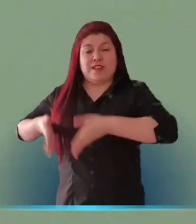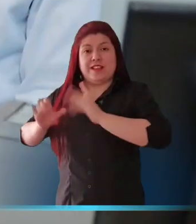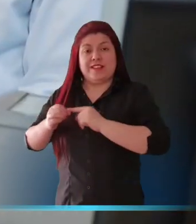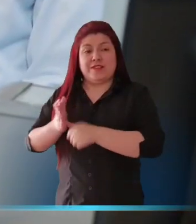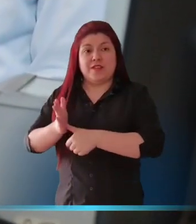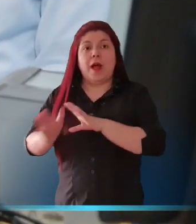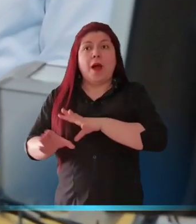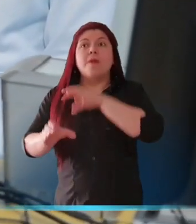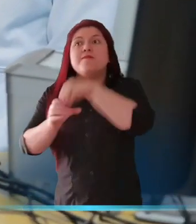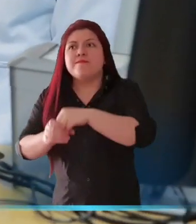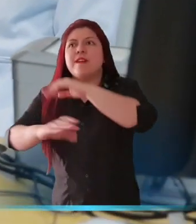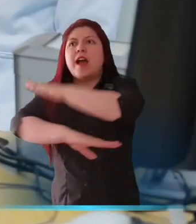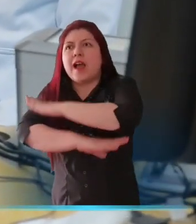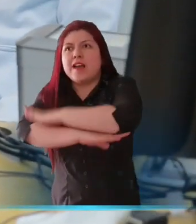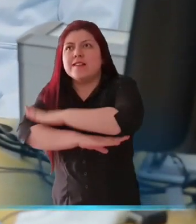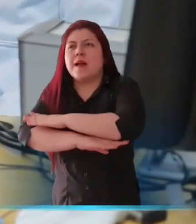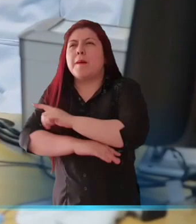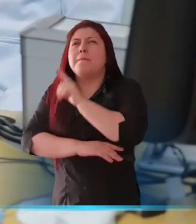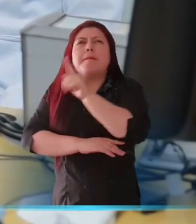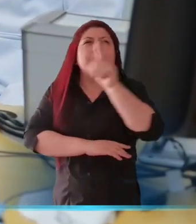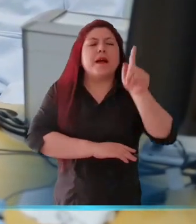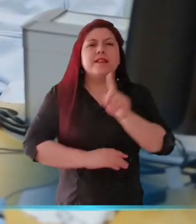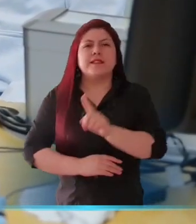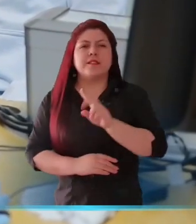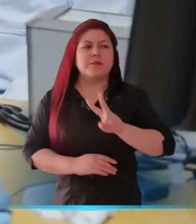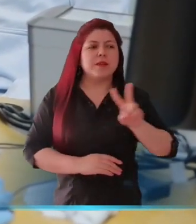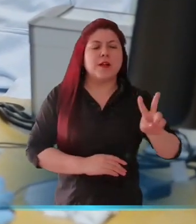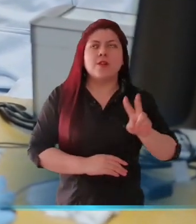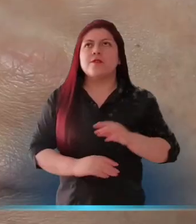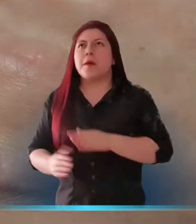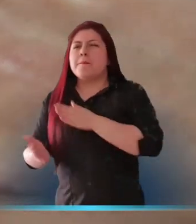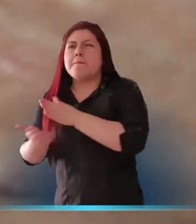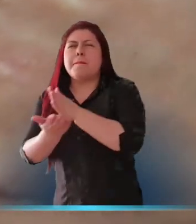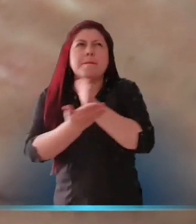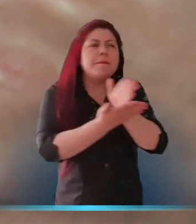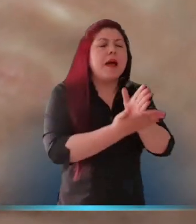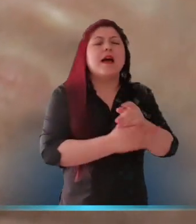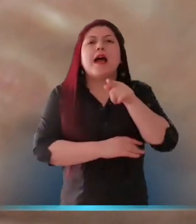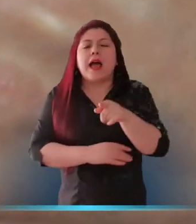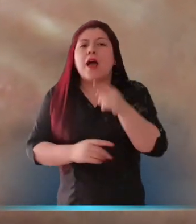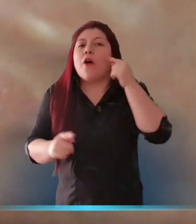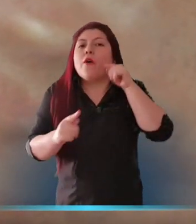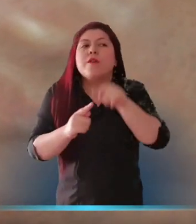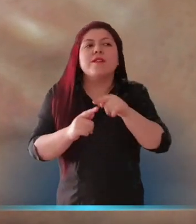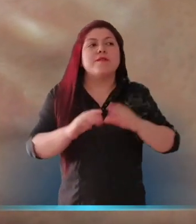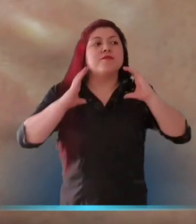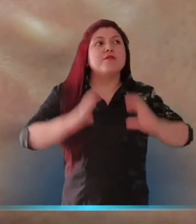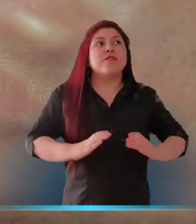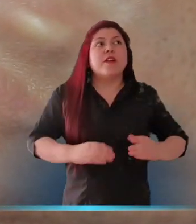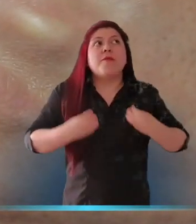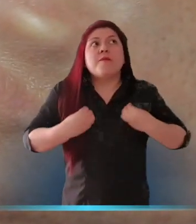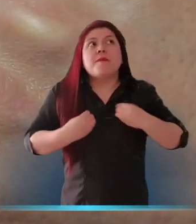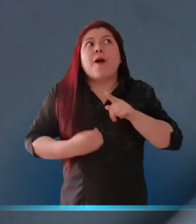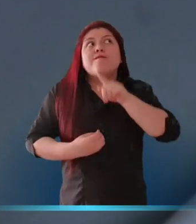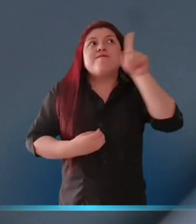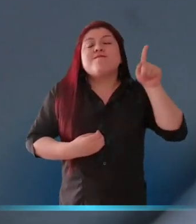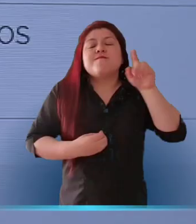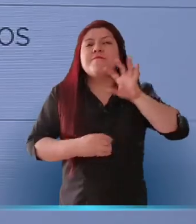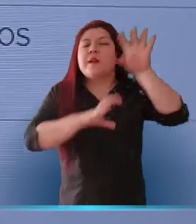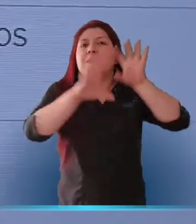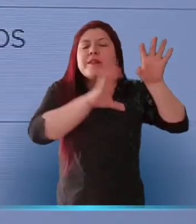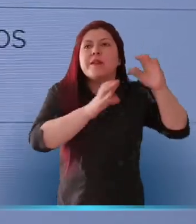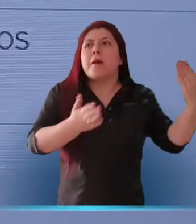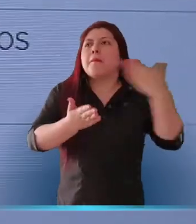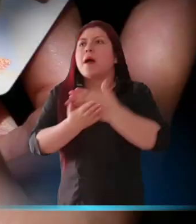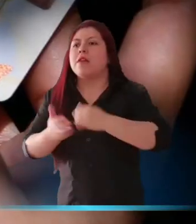vamos a instalar diversas estaciones integradas de servicio en cada uno de los 122 consulados esto permitirá que los